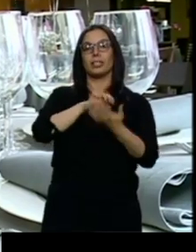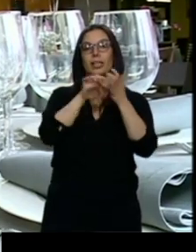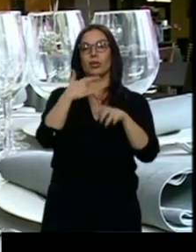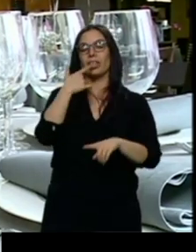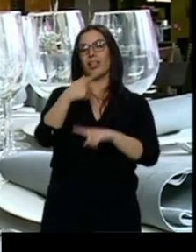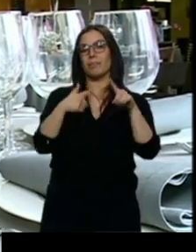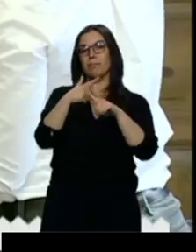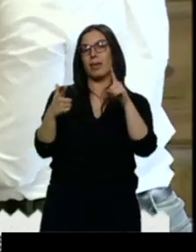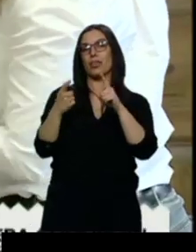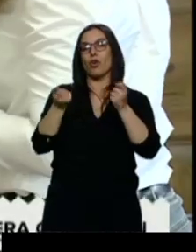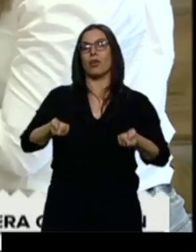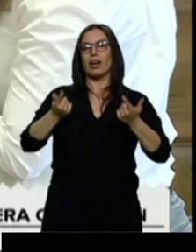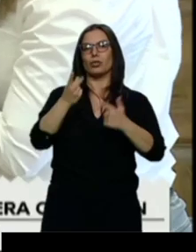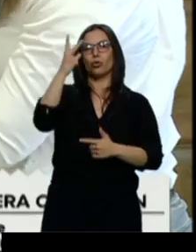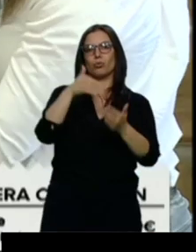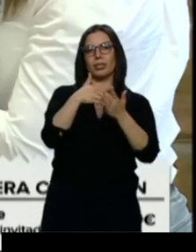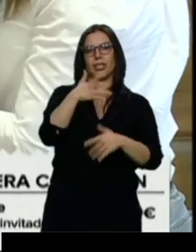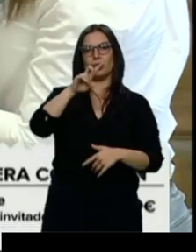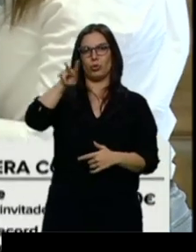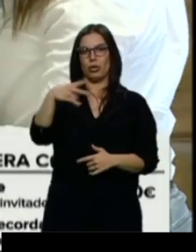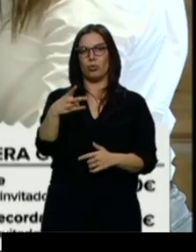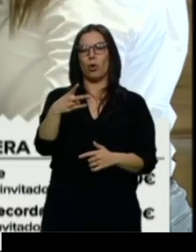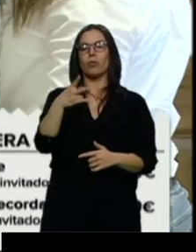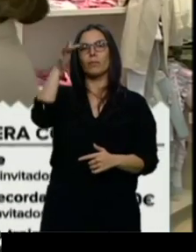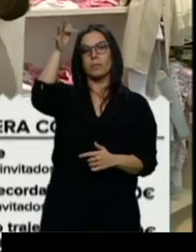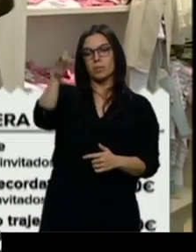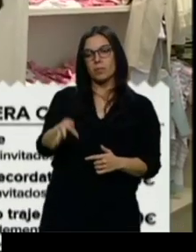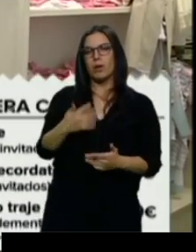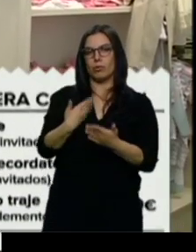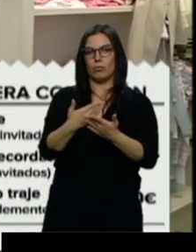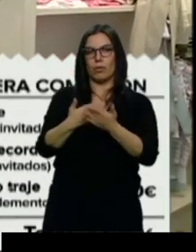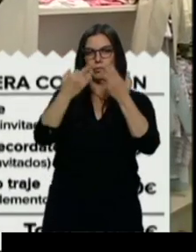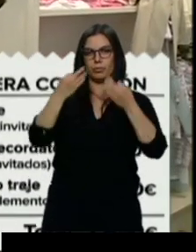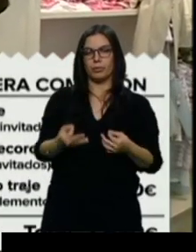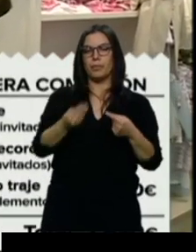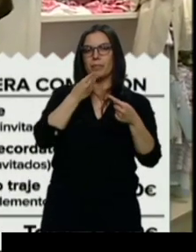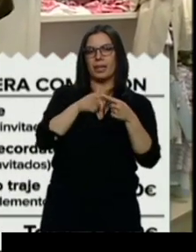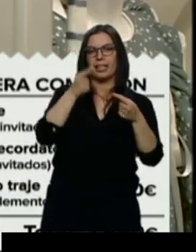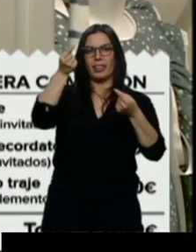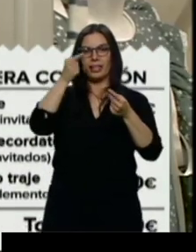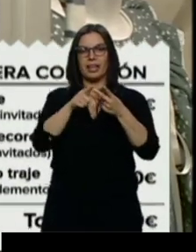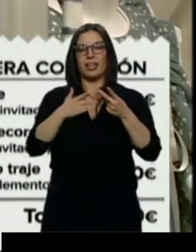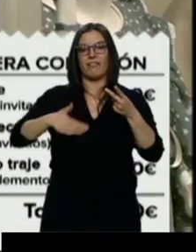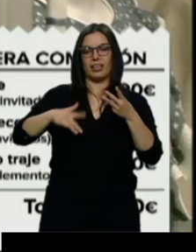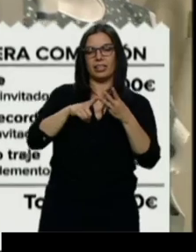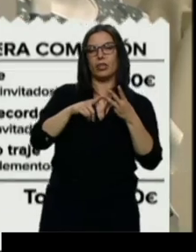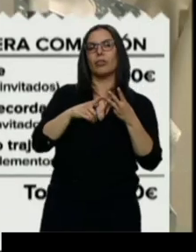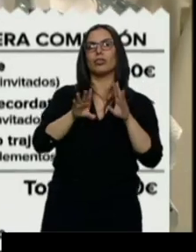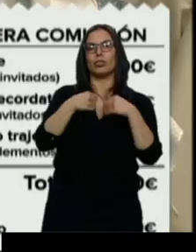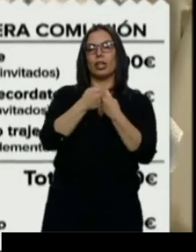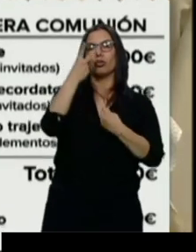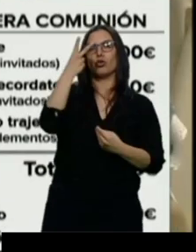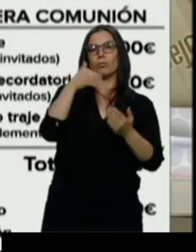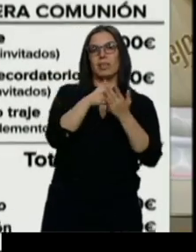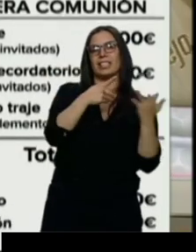.500 euros. Sumamos y comprobamos. Banquete, detalles y vestido. En total, 2.650 euros. Que se